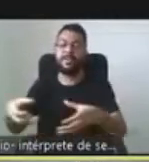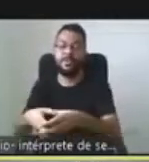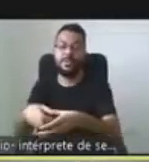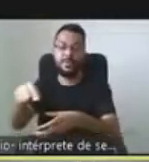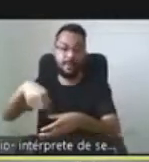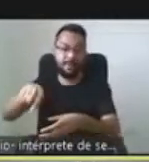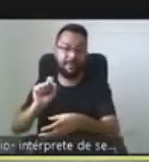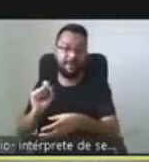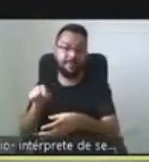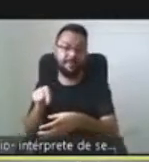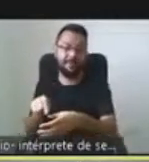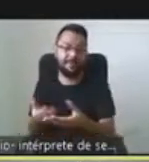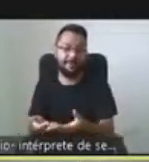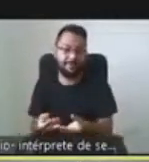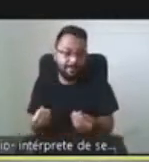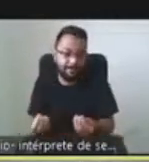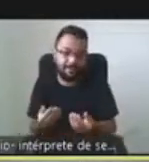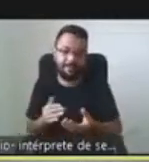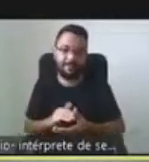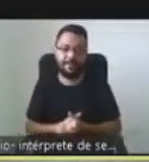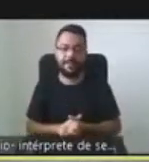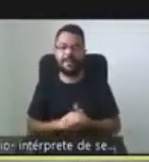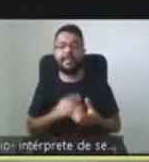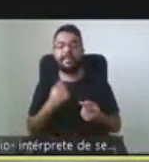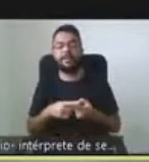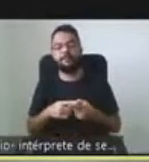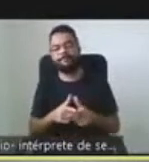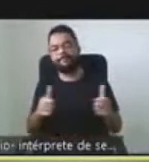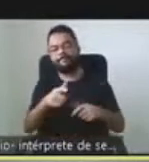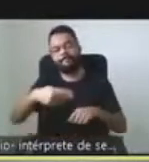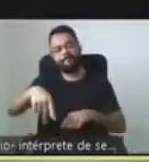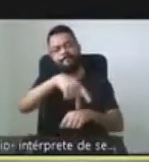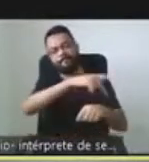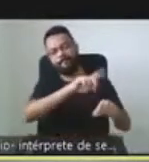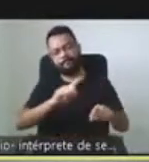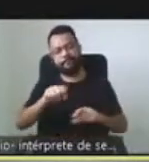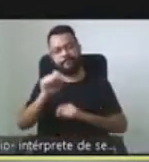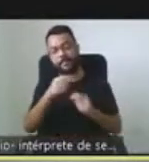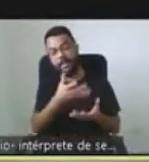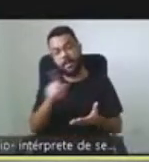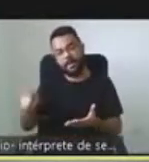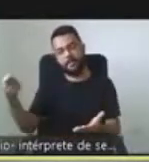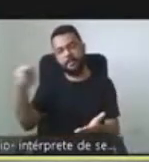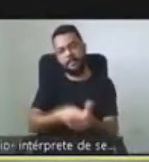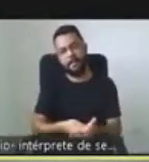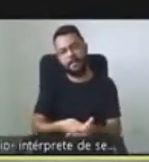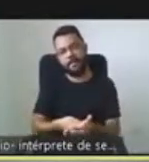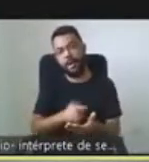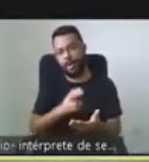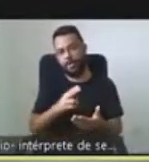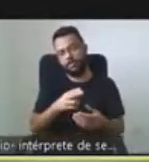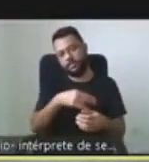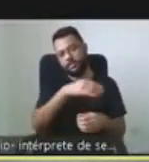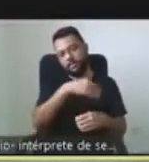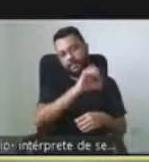que los diversos países les paguen sus medicamentos. Y además, hay problemas,